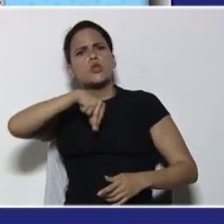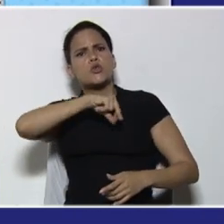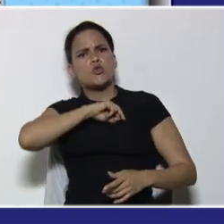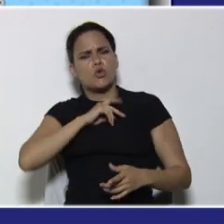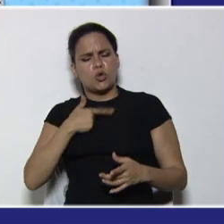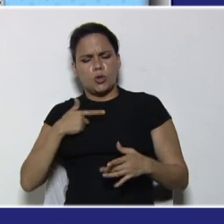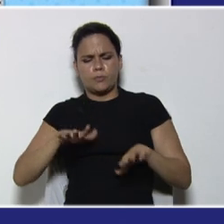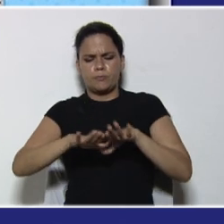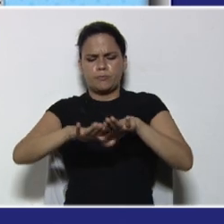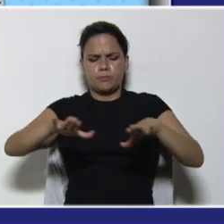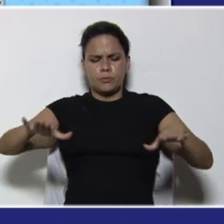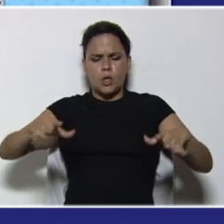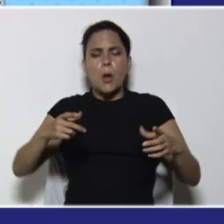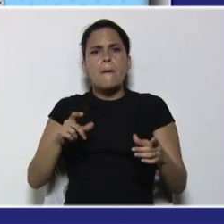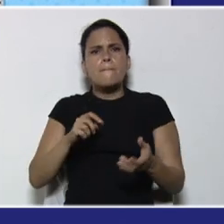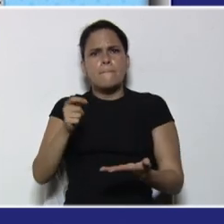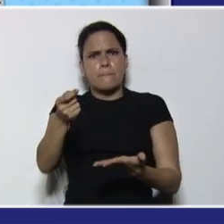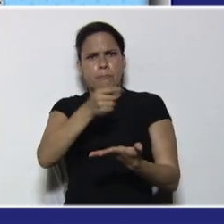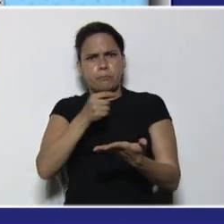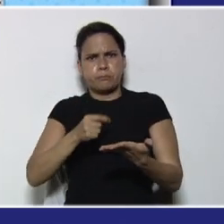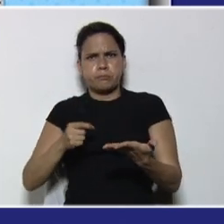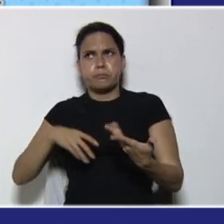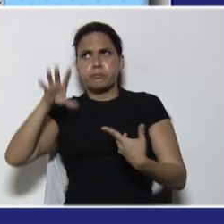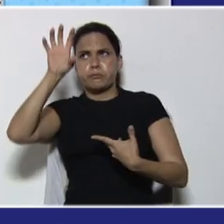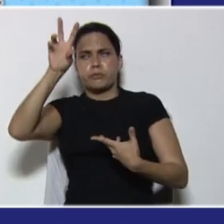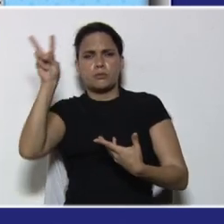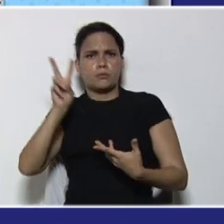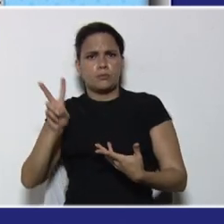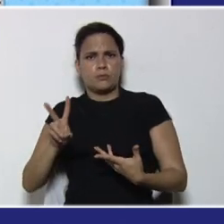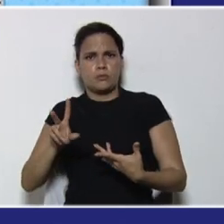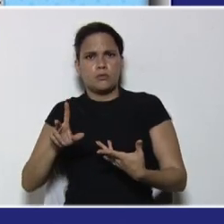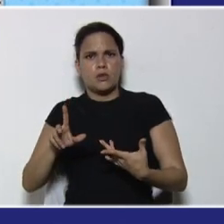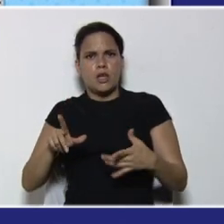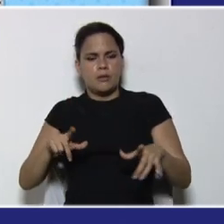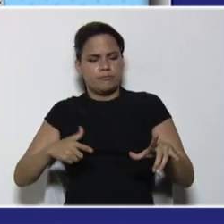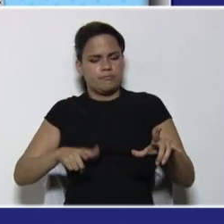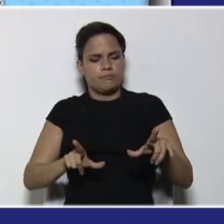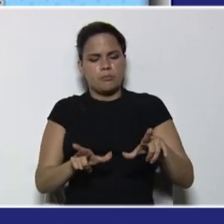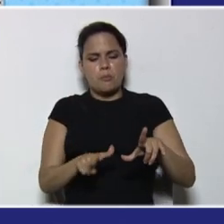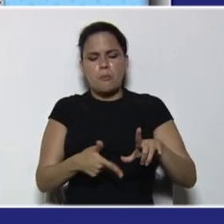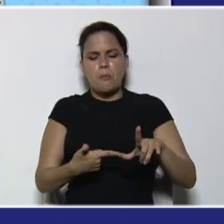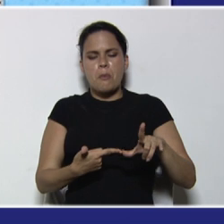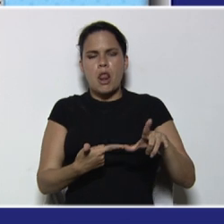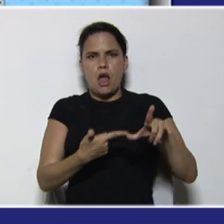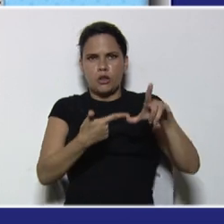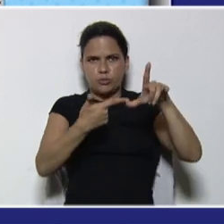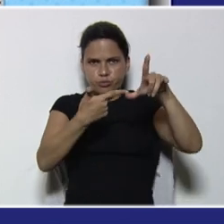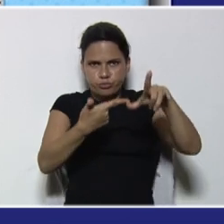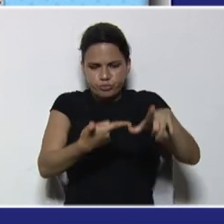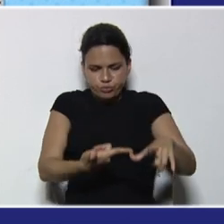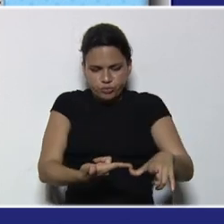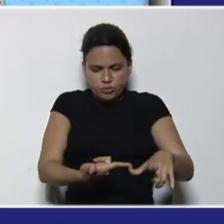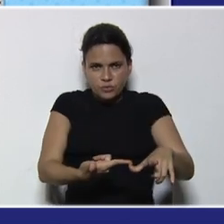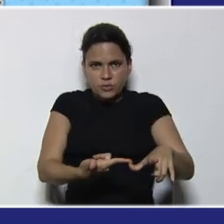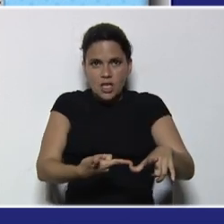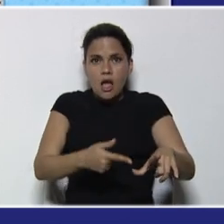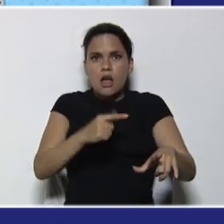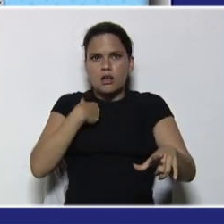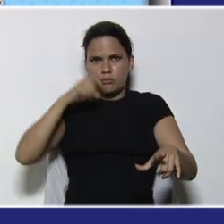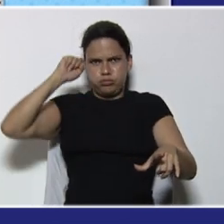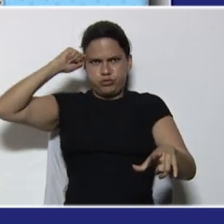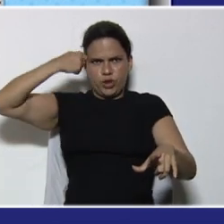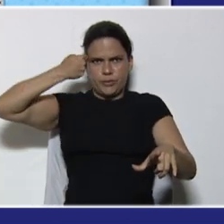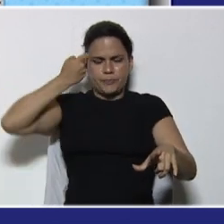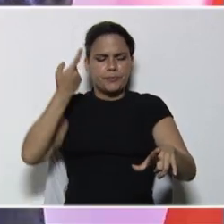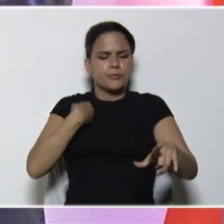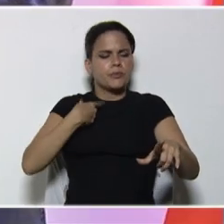sobre un mapa de Venezuela el plano cartesiano, recordemos que el plano cartesiano está conformado por dos ejes.